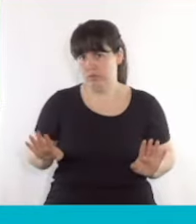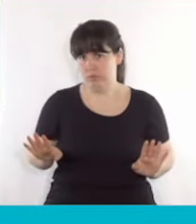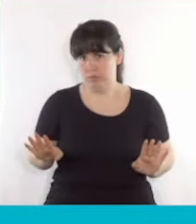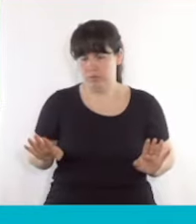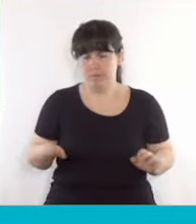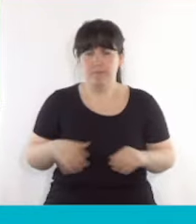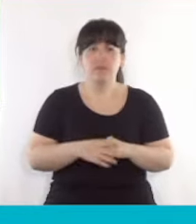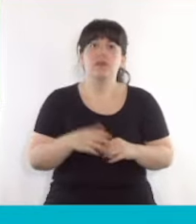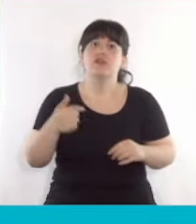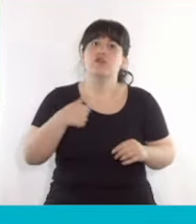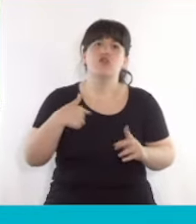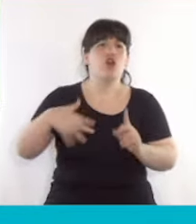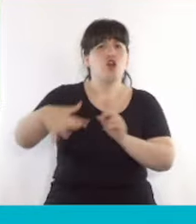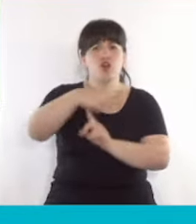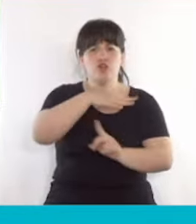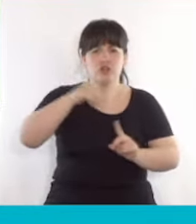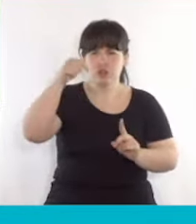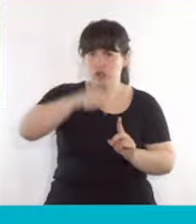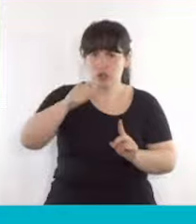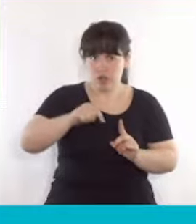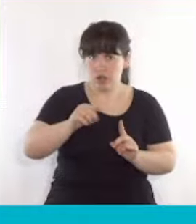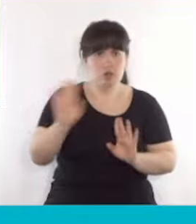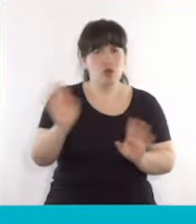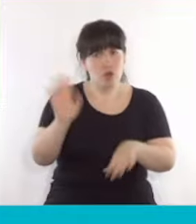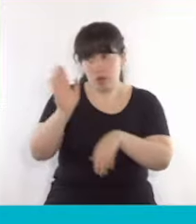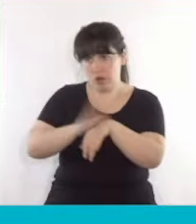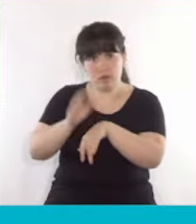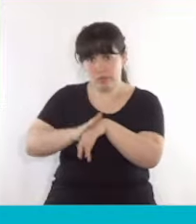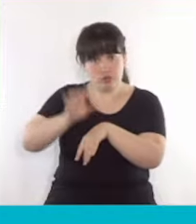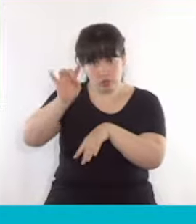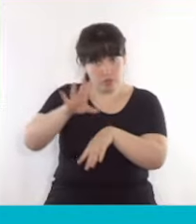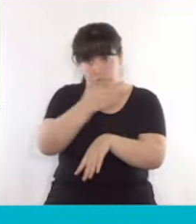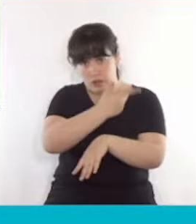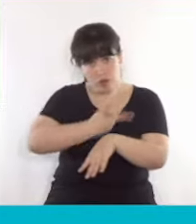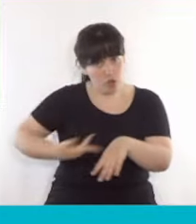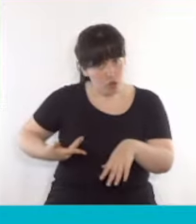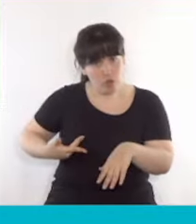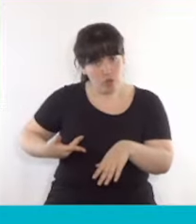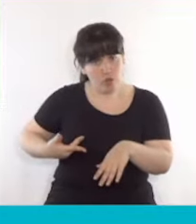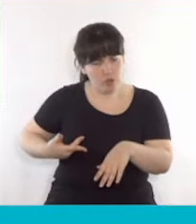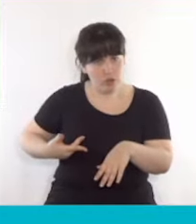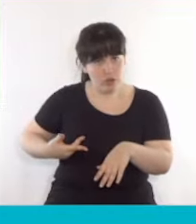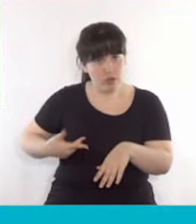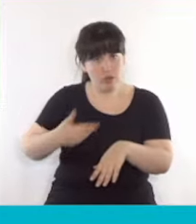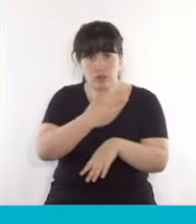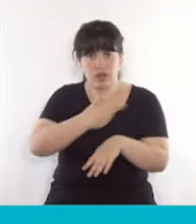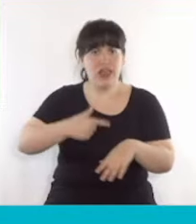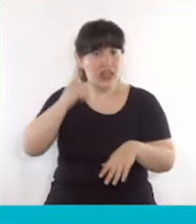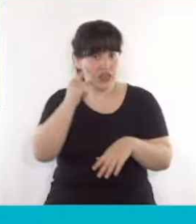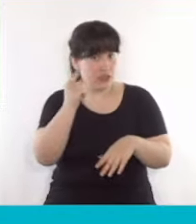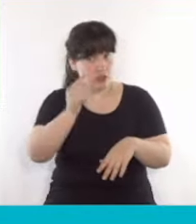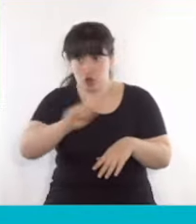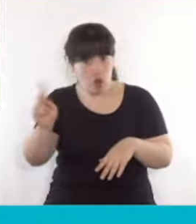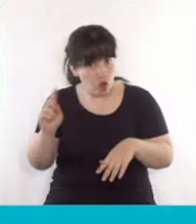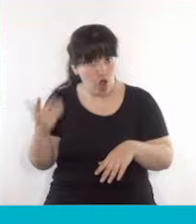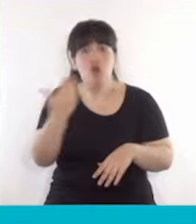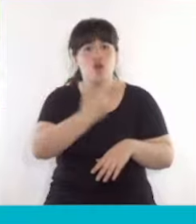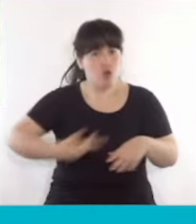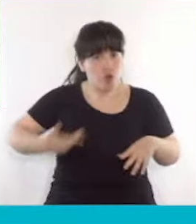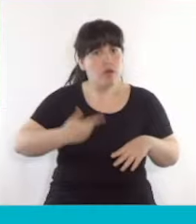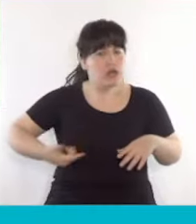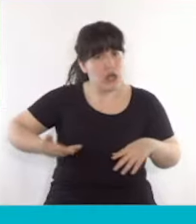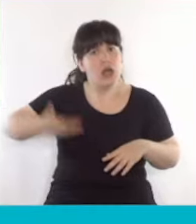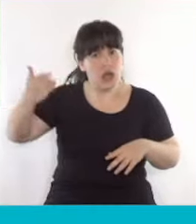del contexto actual, digamos, no responsabilizo solamente al gobierno del gobernador Kicillof, sino también a todos los gobiernos que